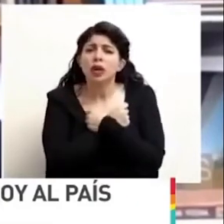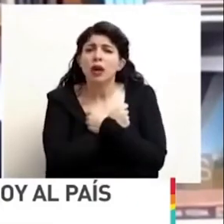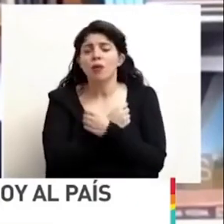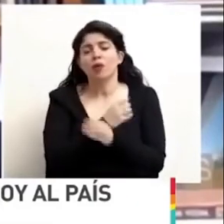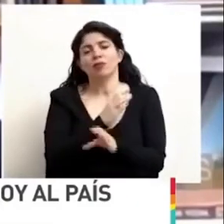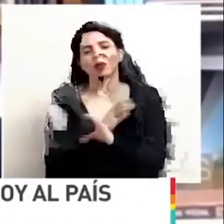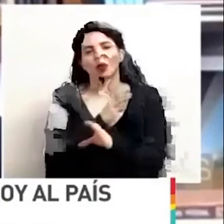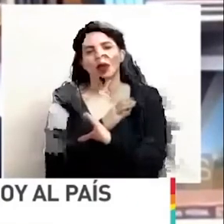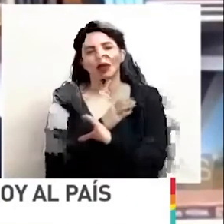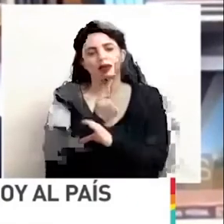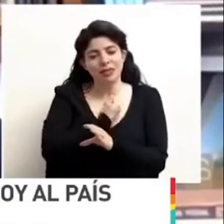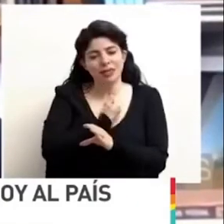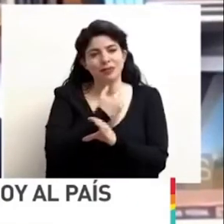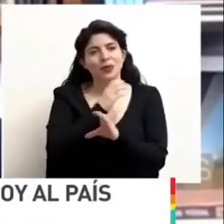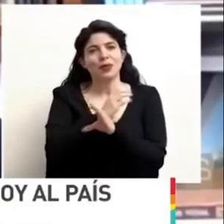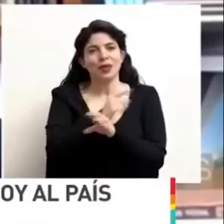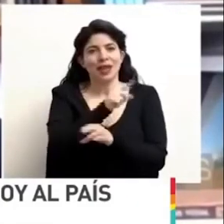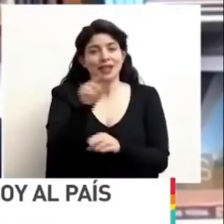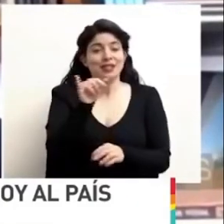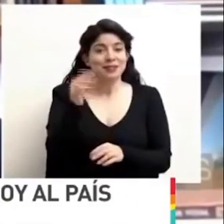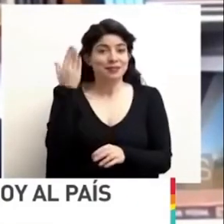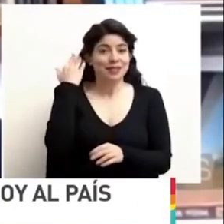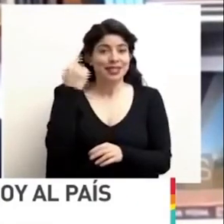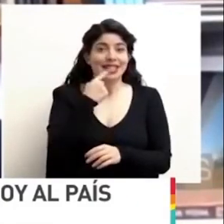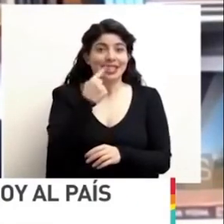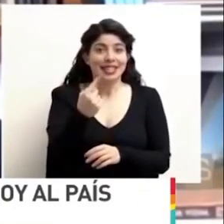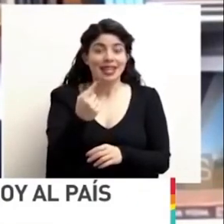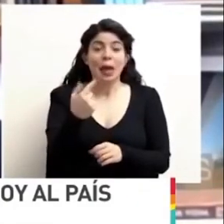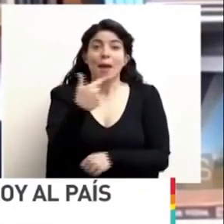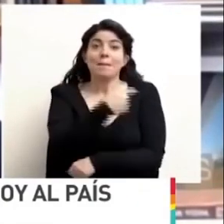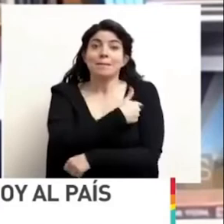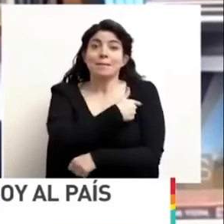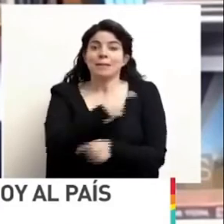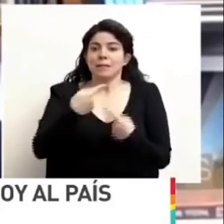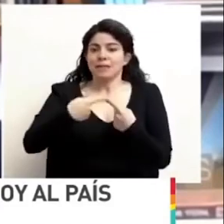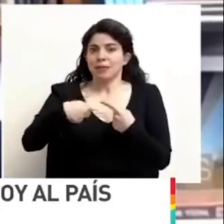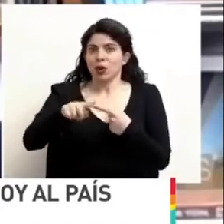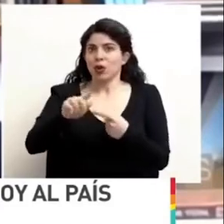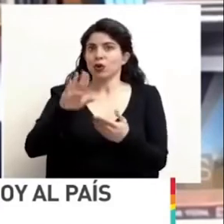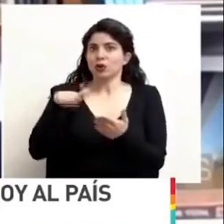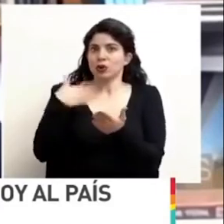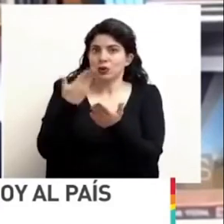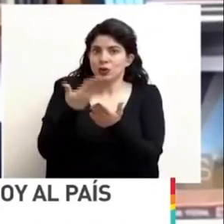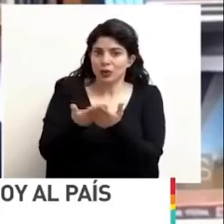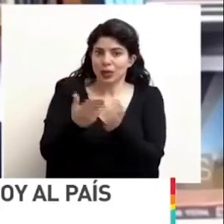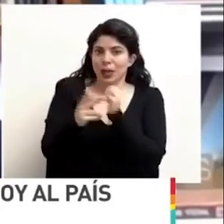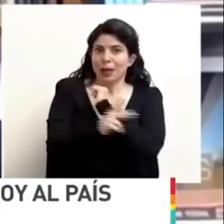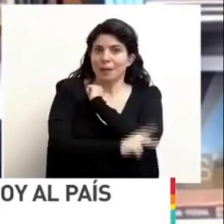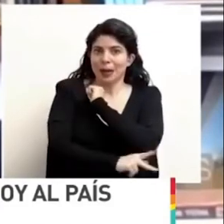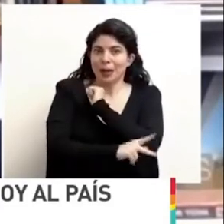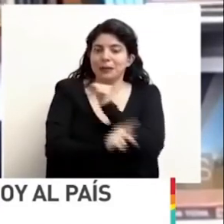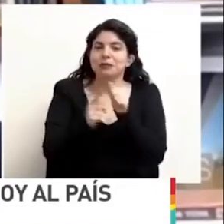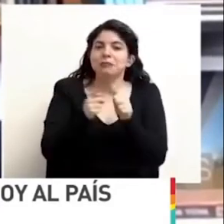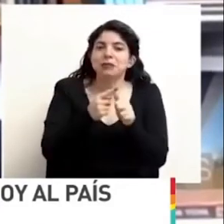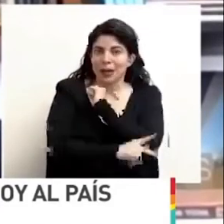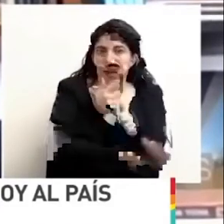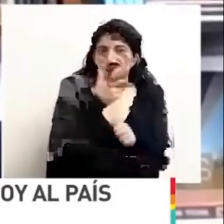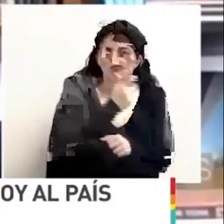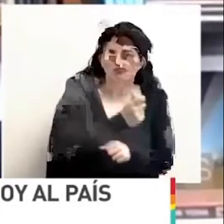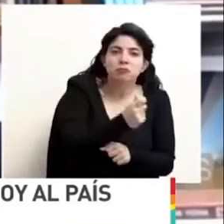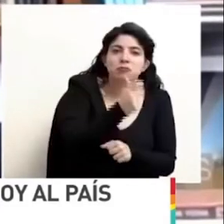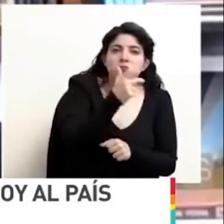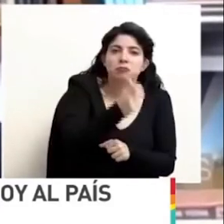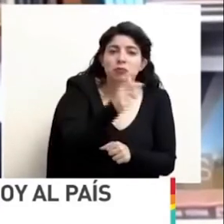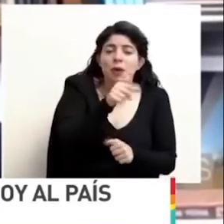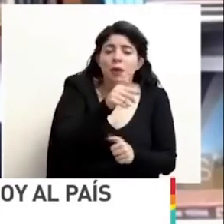cuidarnos. Ya como he dicho, la vacuna estará prontamente en el país en sus primeras dosis, tomará algún tiempo